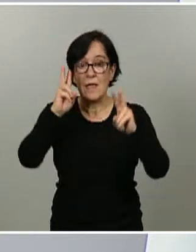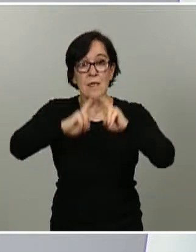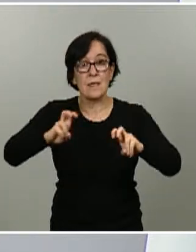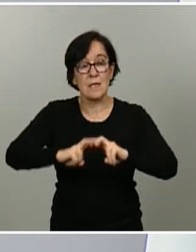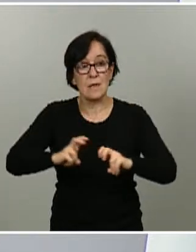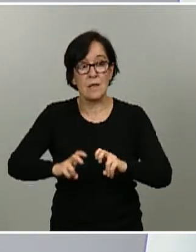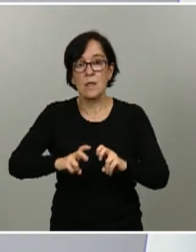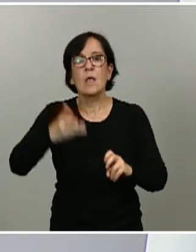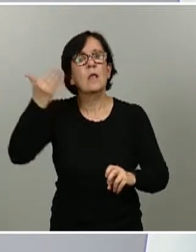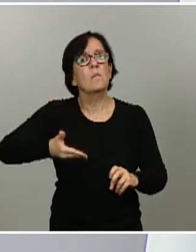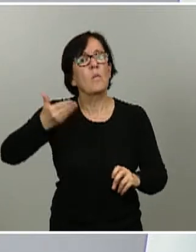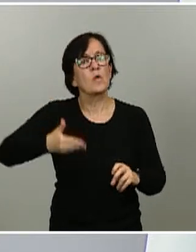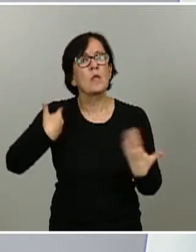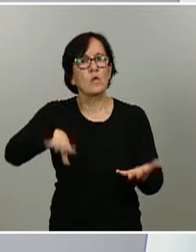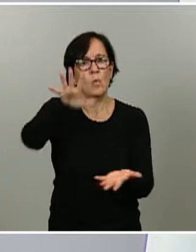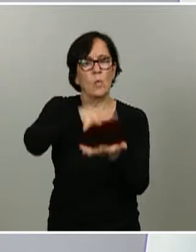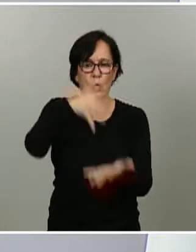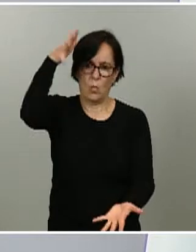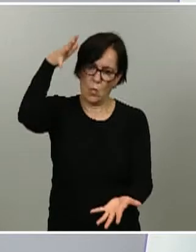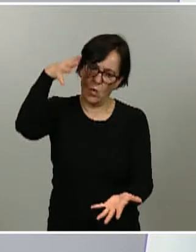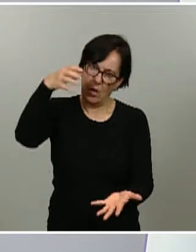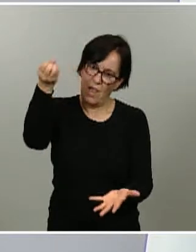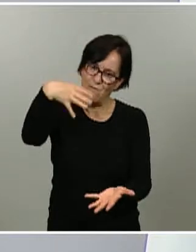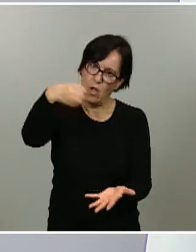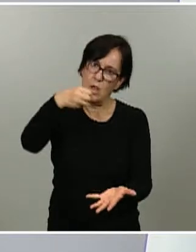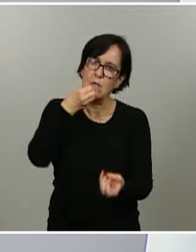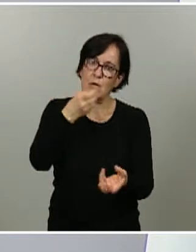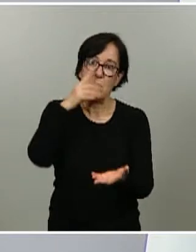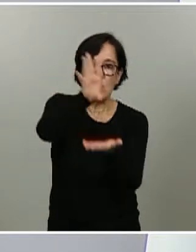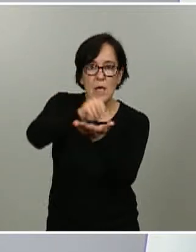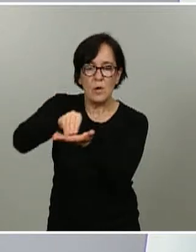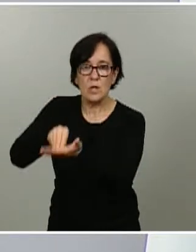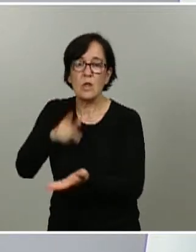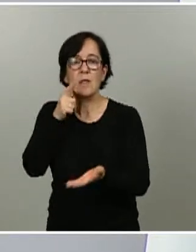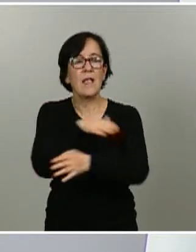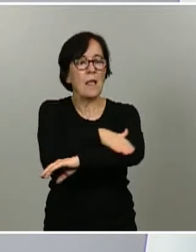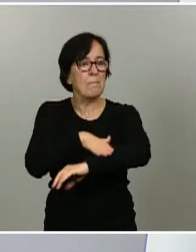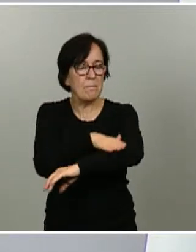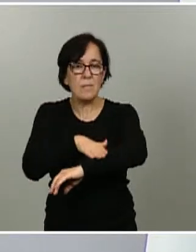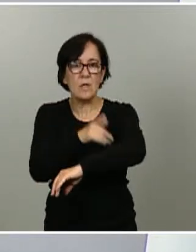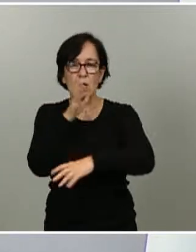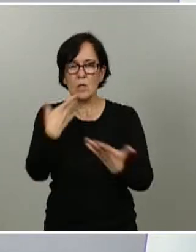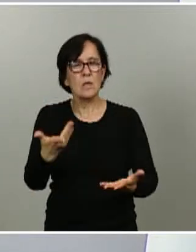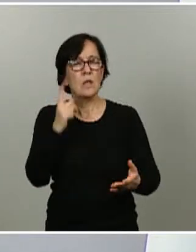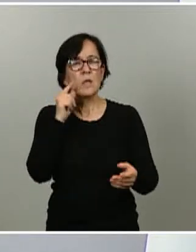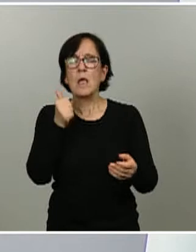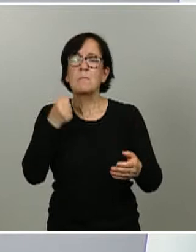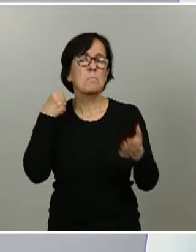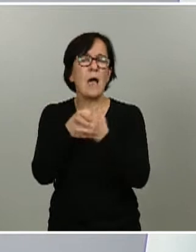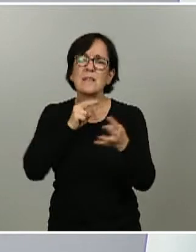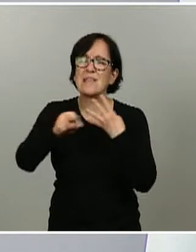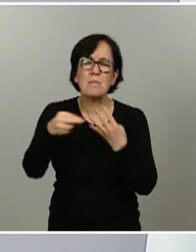importante cantidad de información que hemos recogido. Por lo tanto, el Ministerio y el Gobierno de España actúan siempre con máxima transparencia en todo.